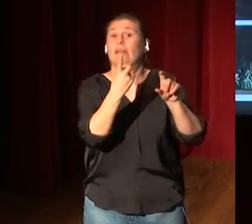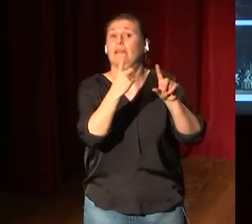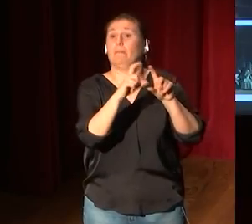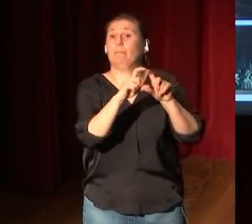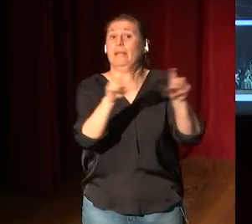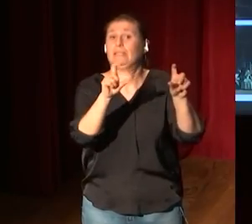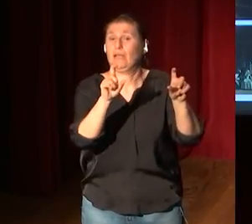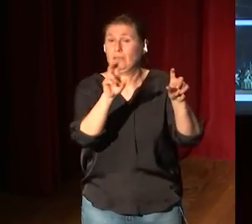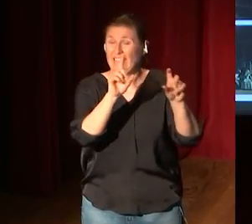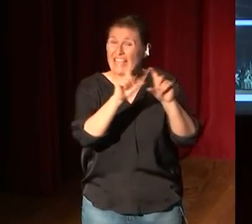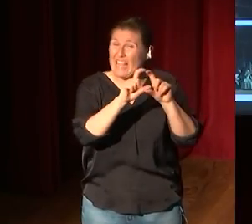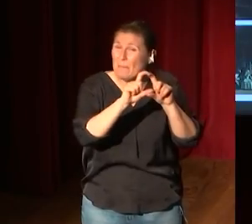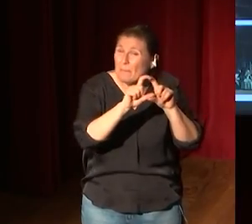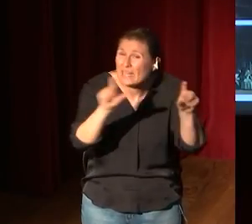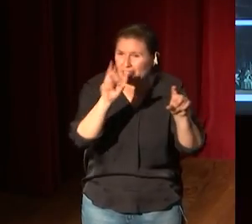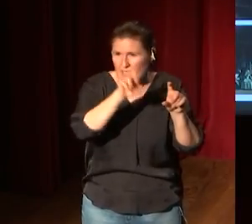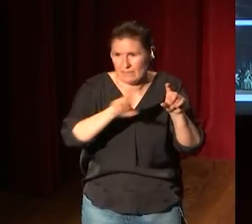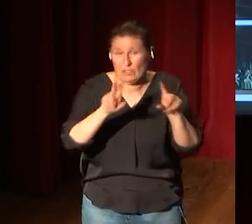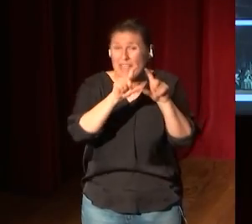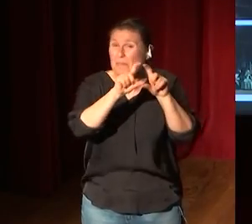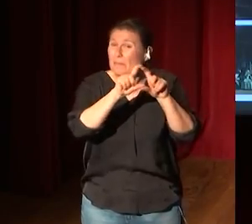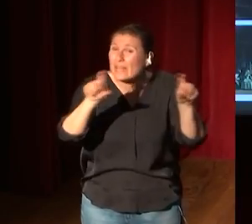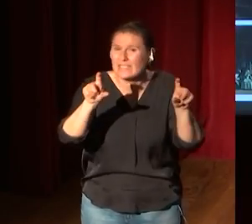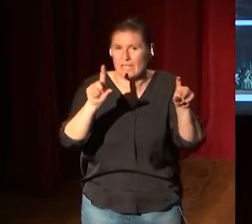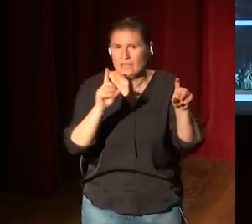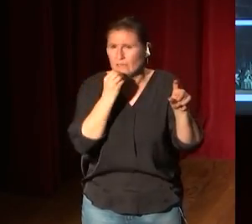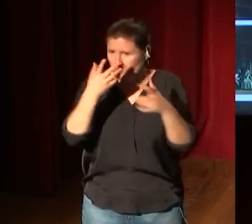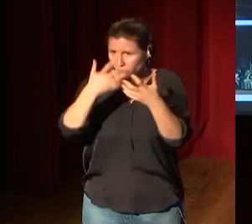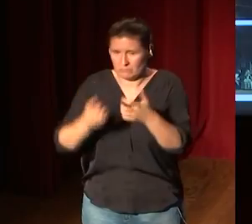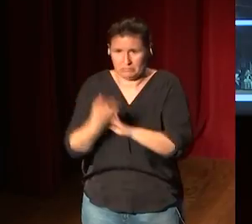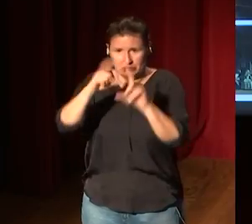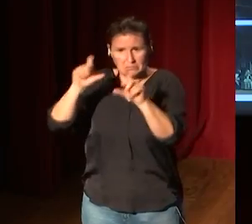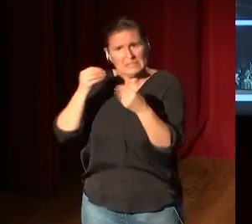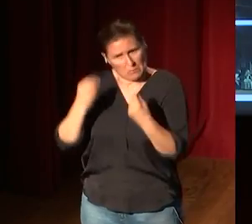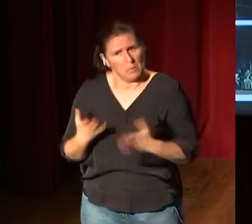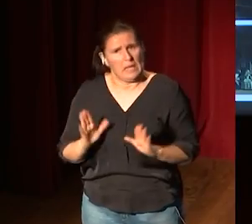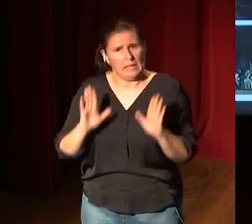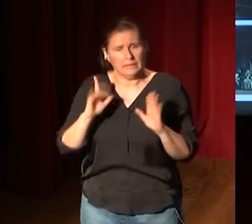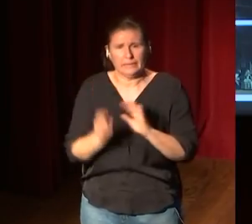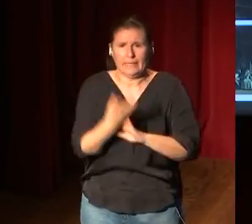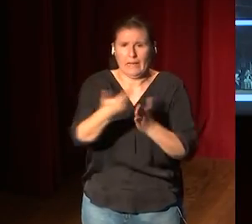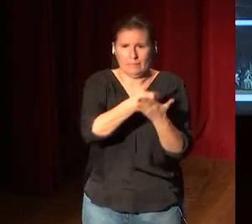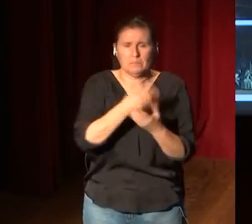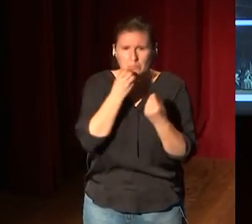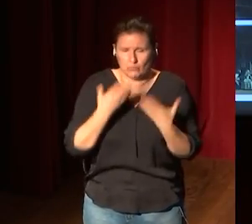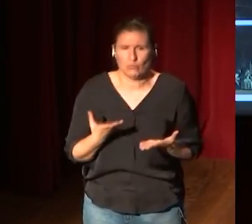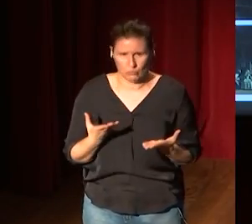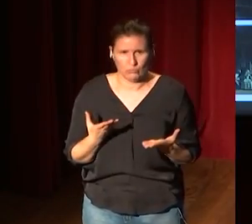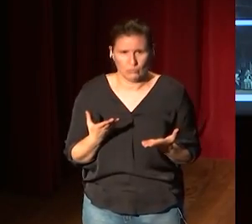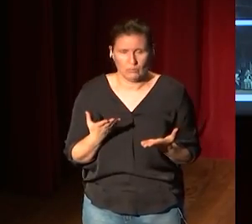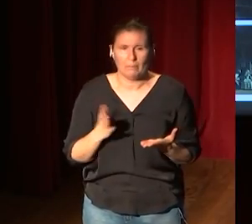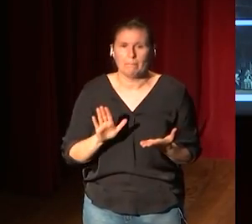insisto una empresa ¿vale? que está muy bien tener empresas y está muy bien generar un beneficio muy bien